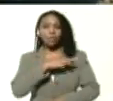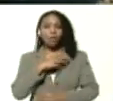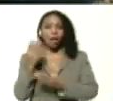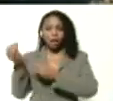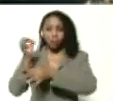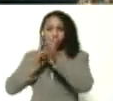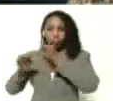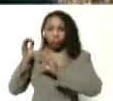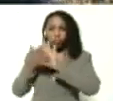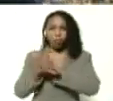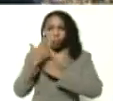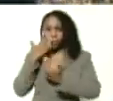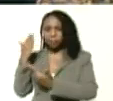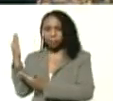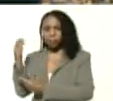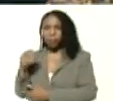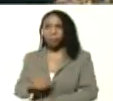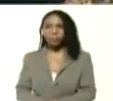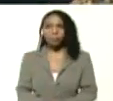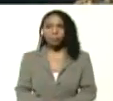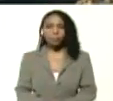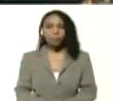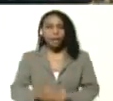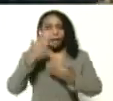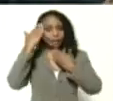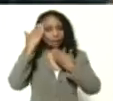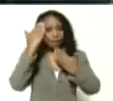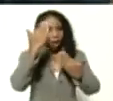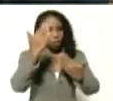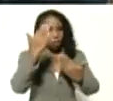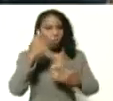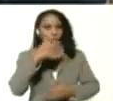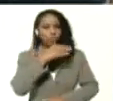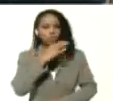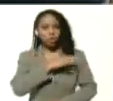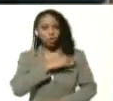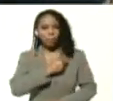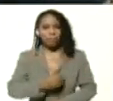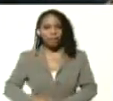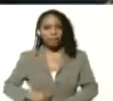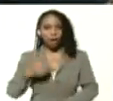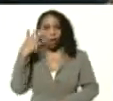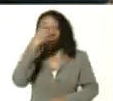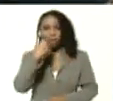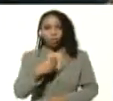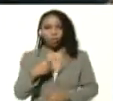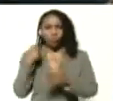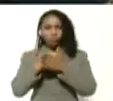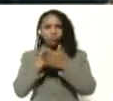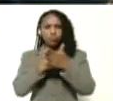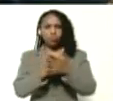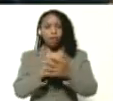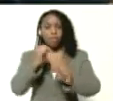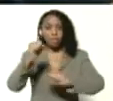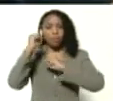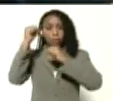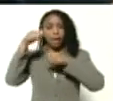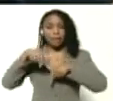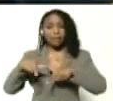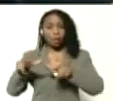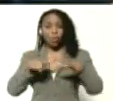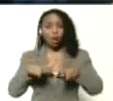nos dé su experiencia señor presidente saludo muy cordial señor presidente aquí nos encontramos la juventud productiva y combativa de estos triunfadores en esta aldea